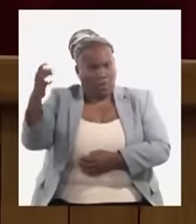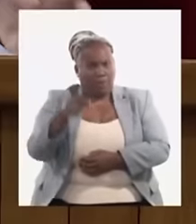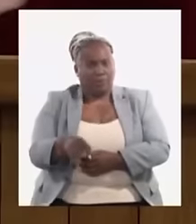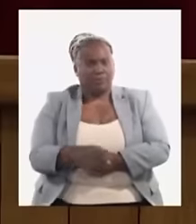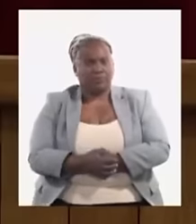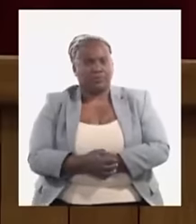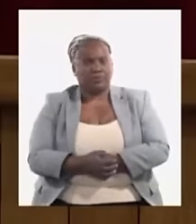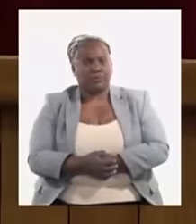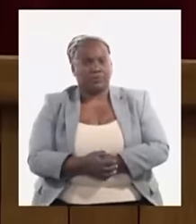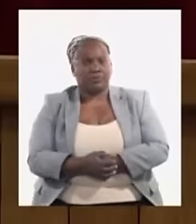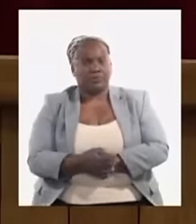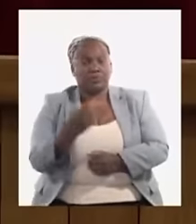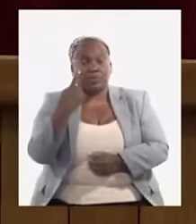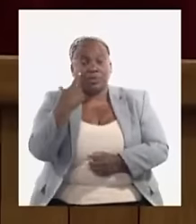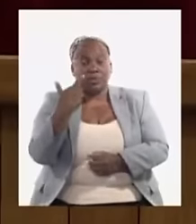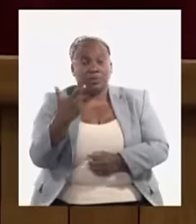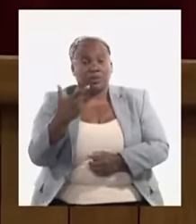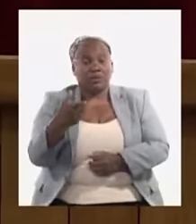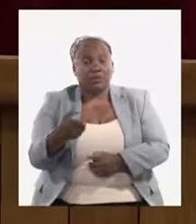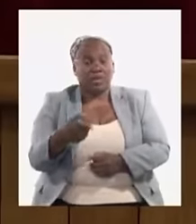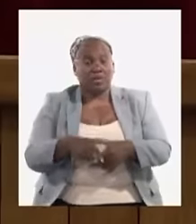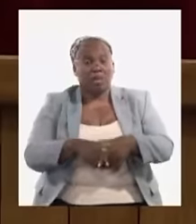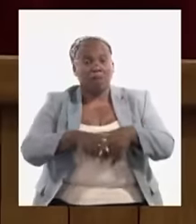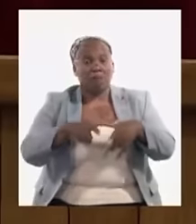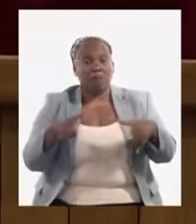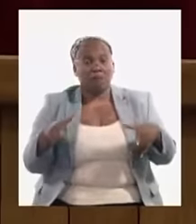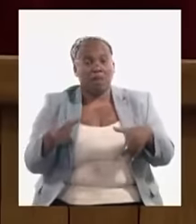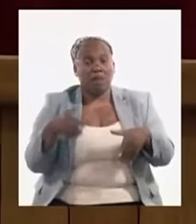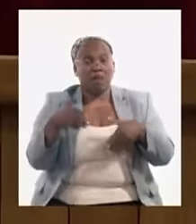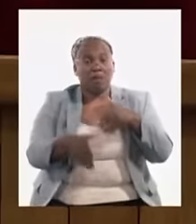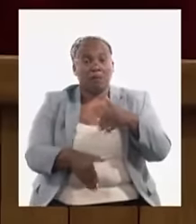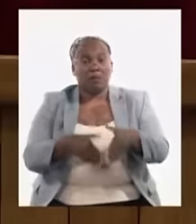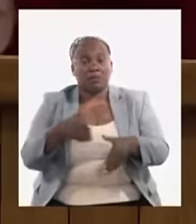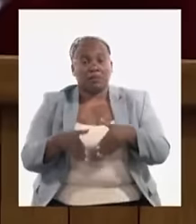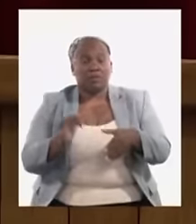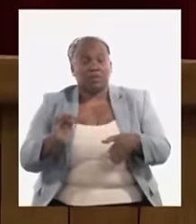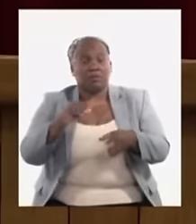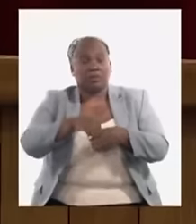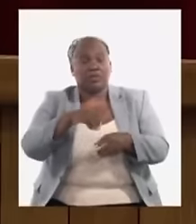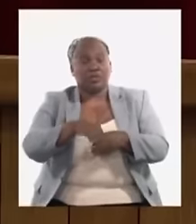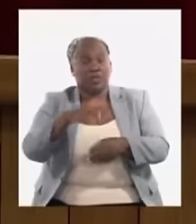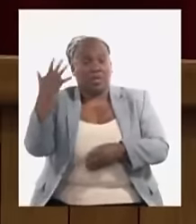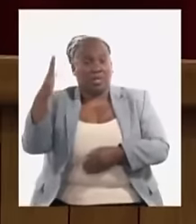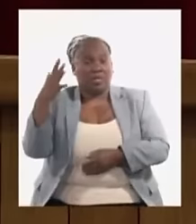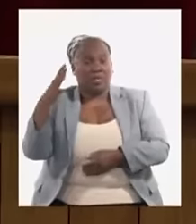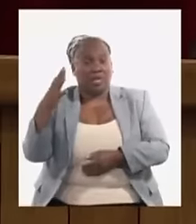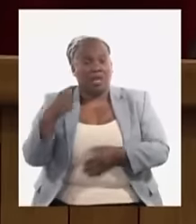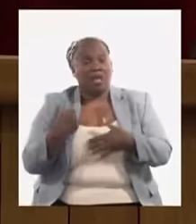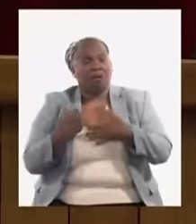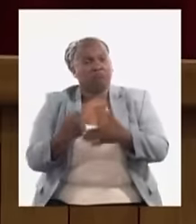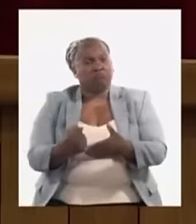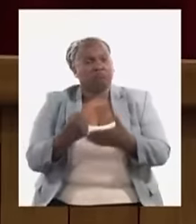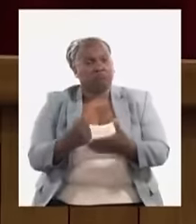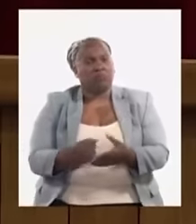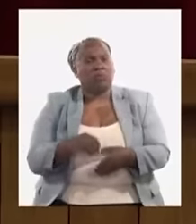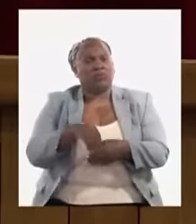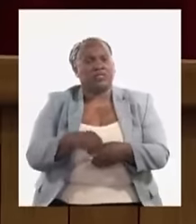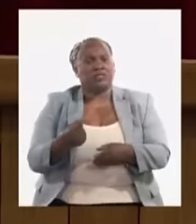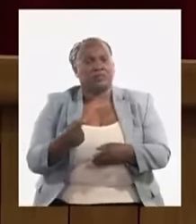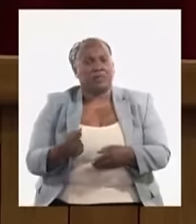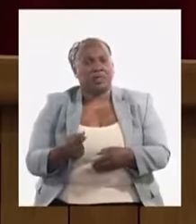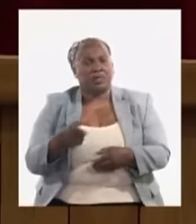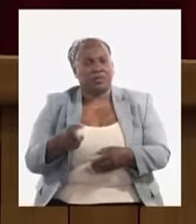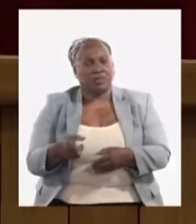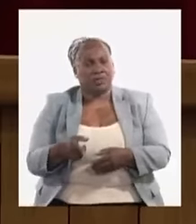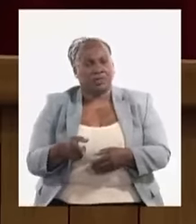necesario ampliar la participación de inversión extranjera para que aporte financiamiento, no-how,